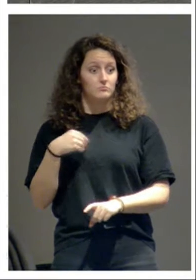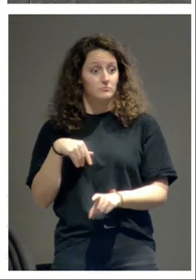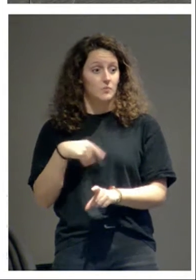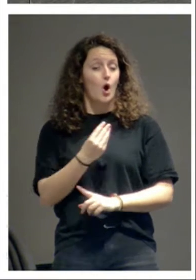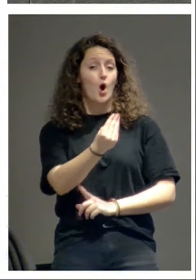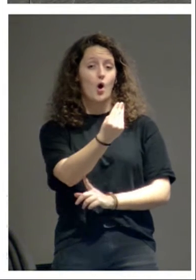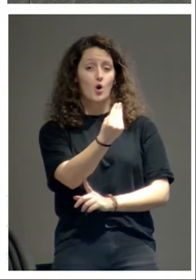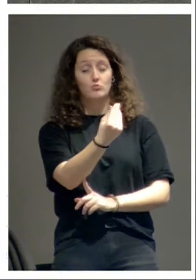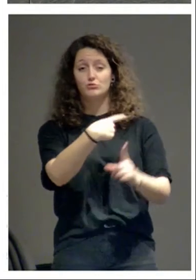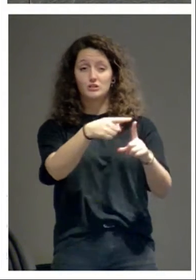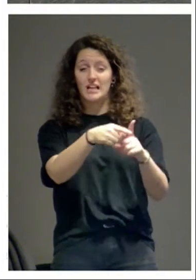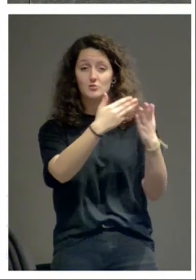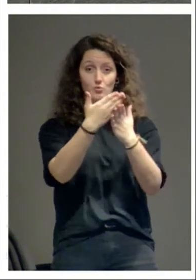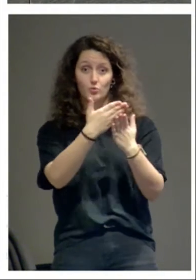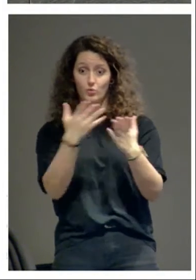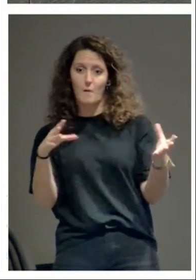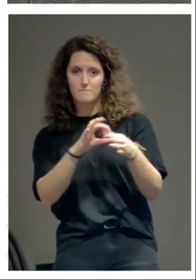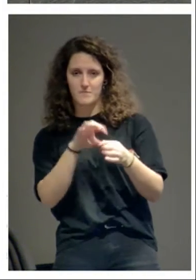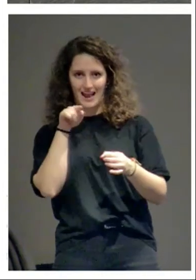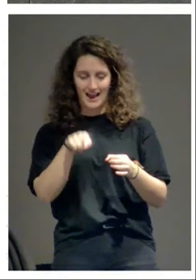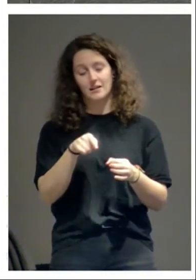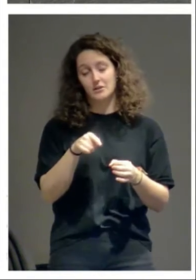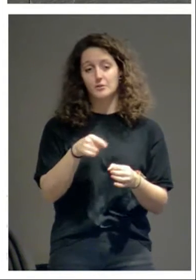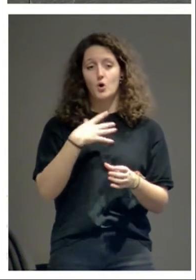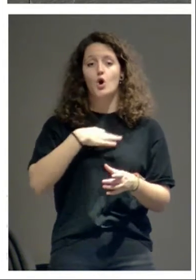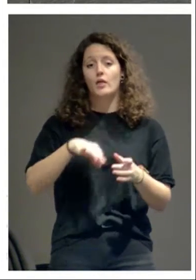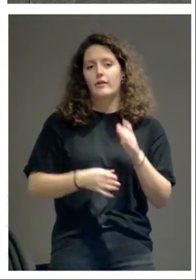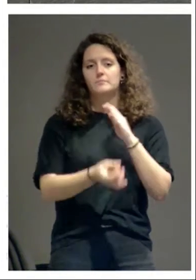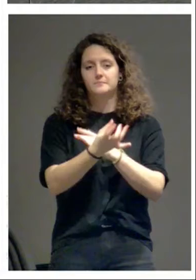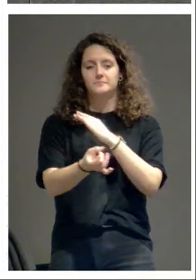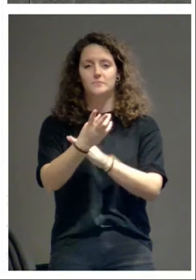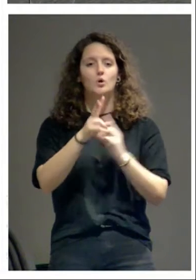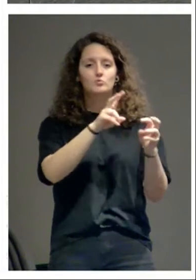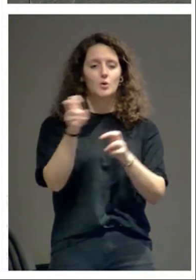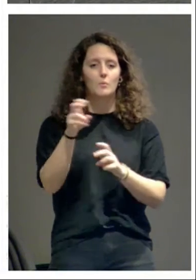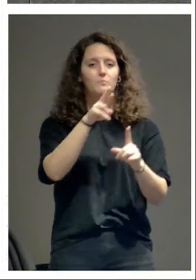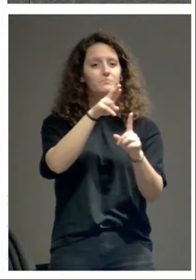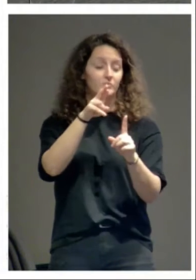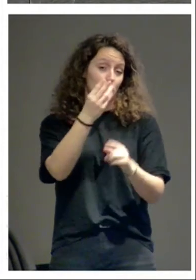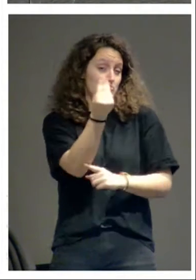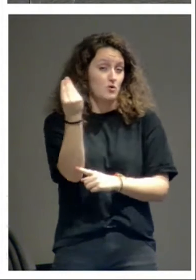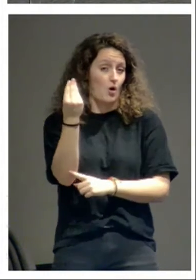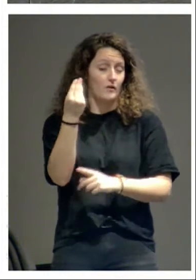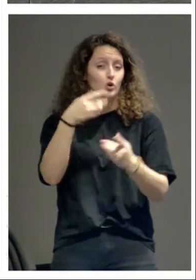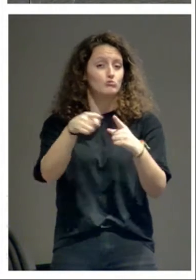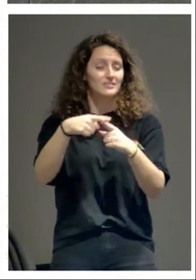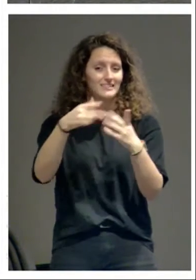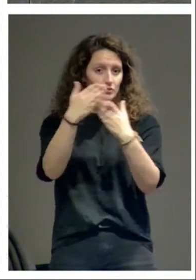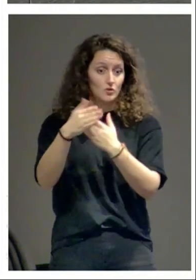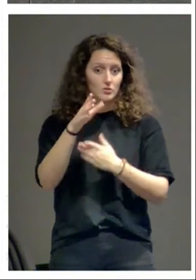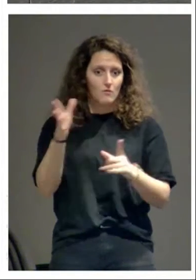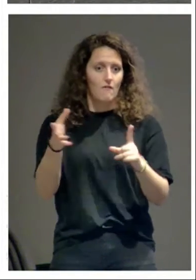estudio. De vez en cuando surgen nuevos objetos de estudio y encontramos cosas que antes no